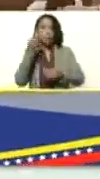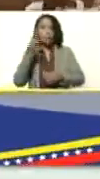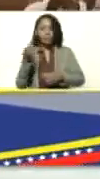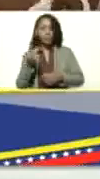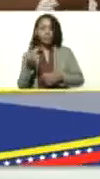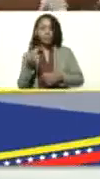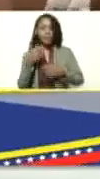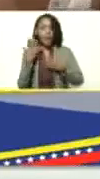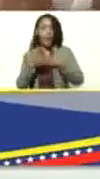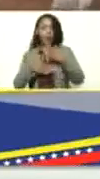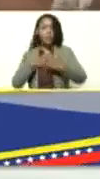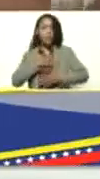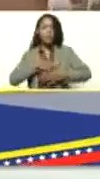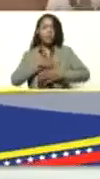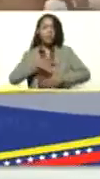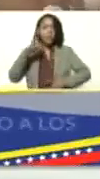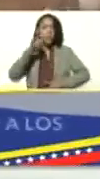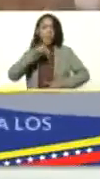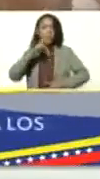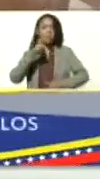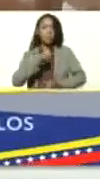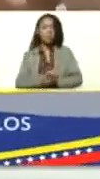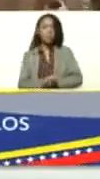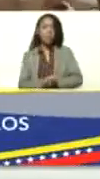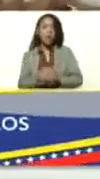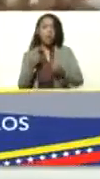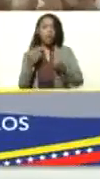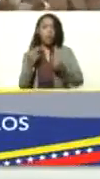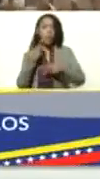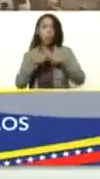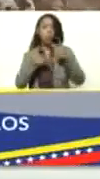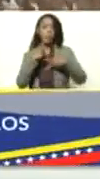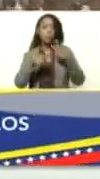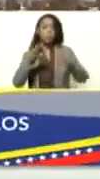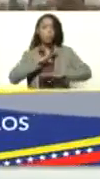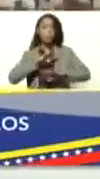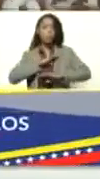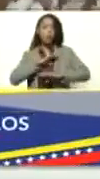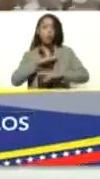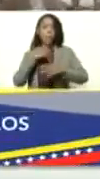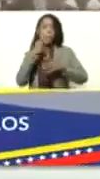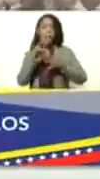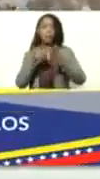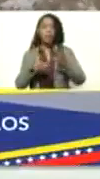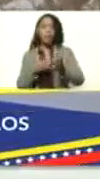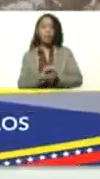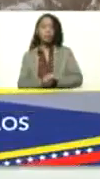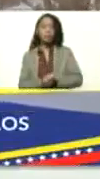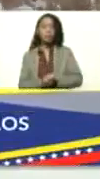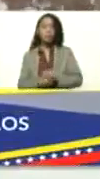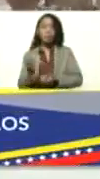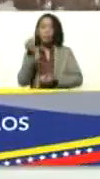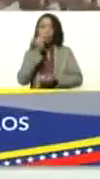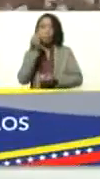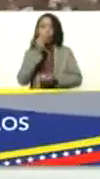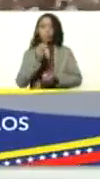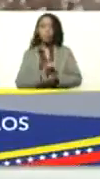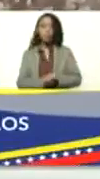economía que satisface necesidades la economía que produce bienes productos alimentos